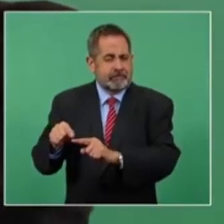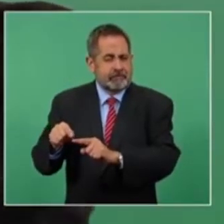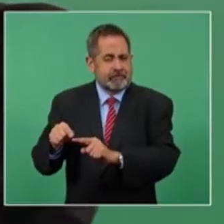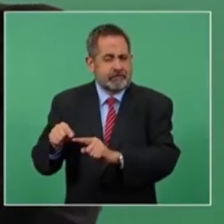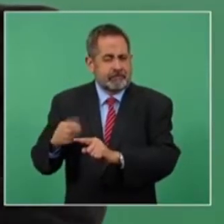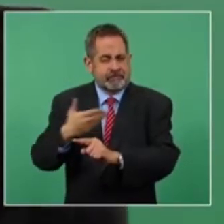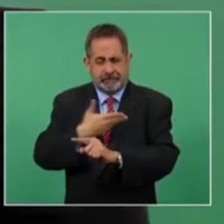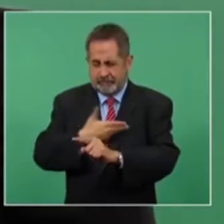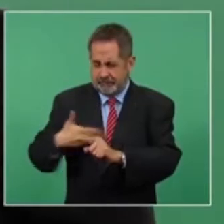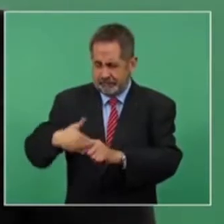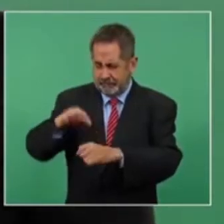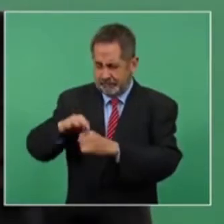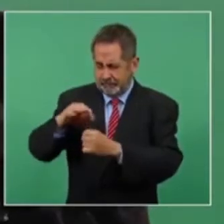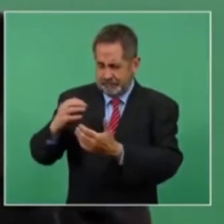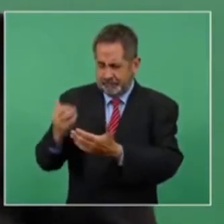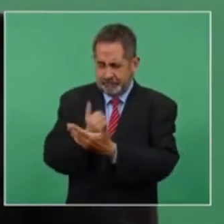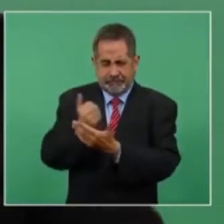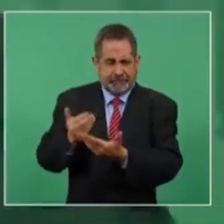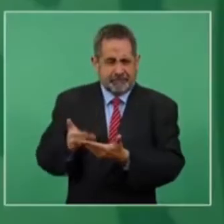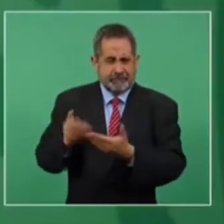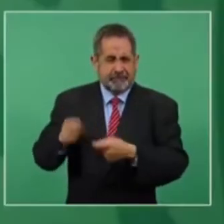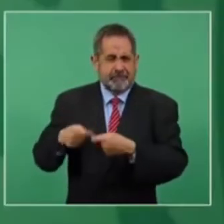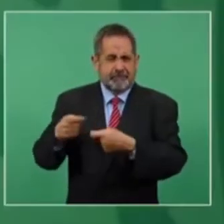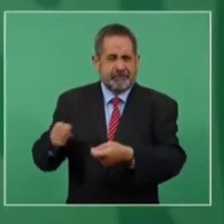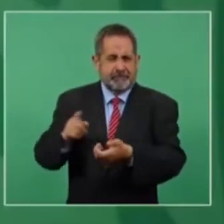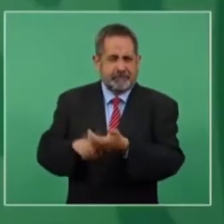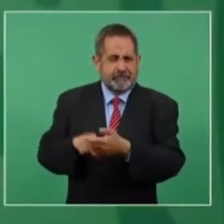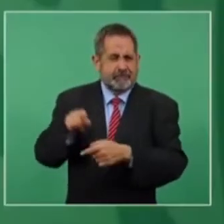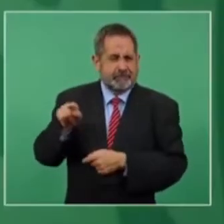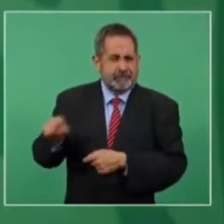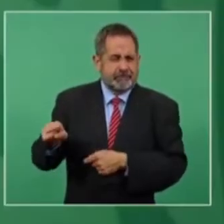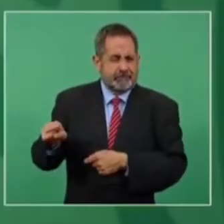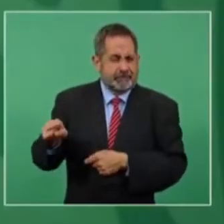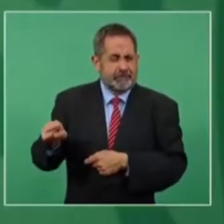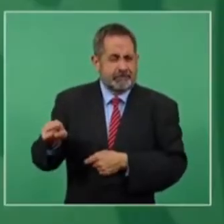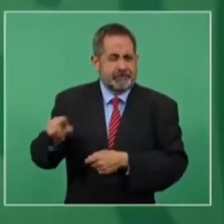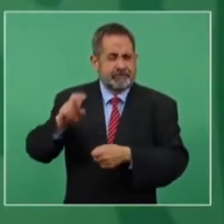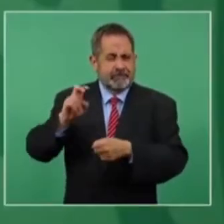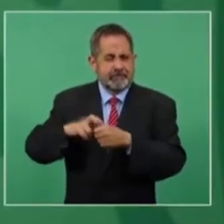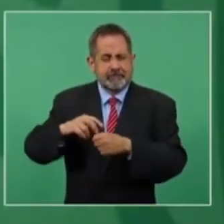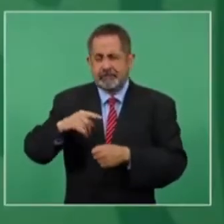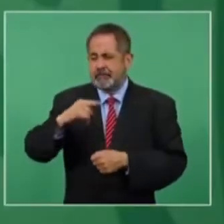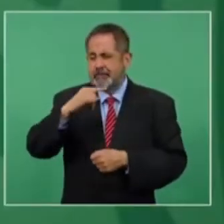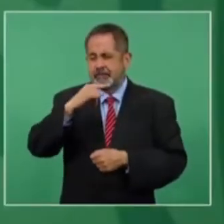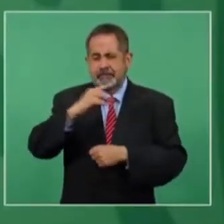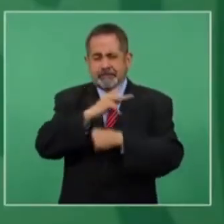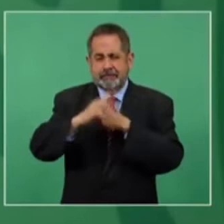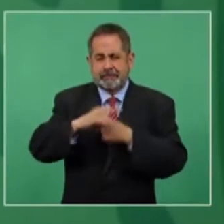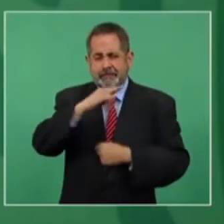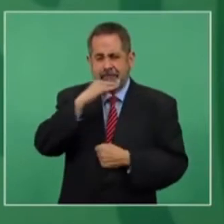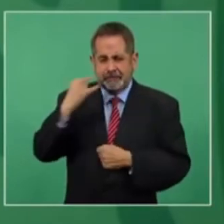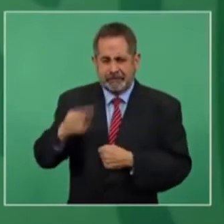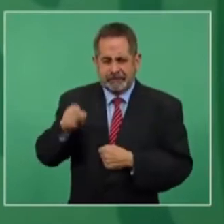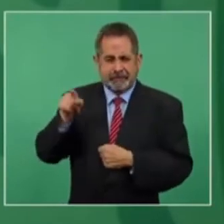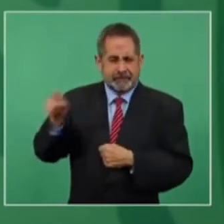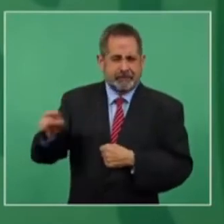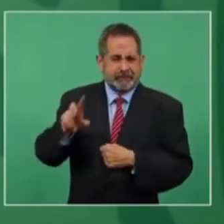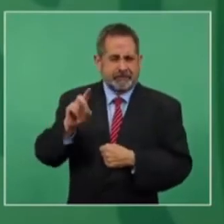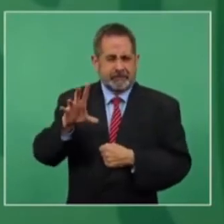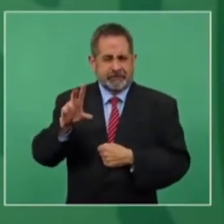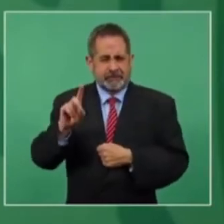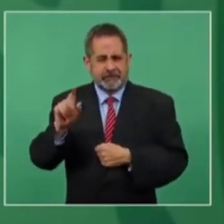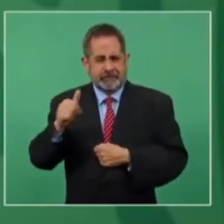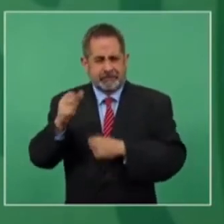electo ahora Bori en Chile, que tenía 35, 36 años,